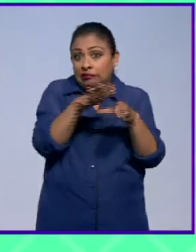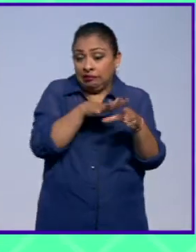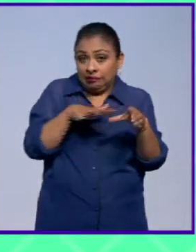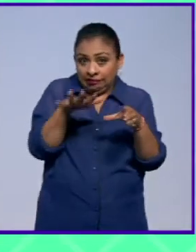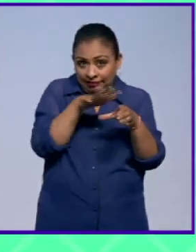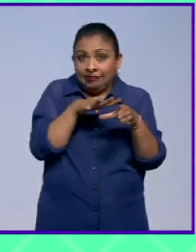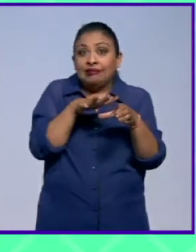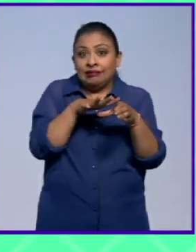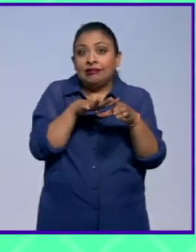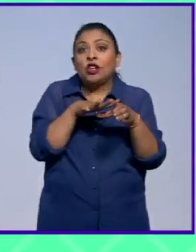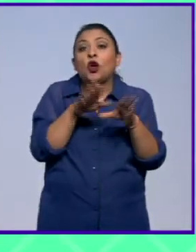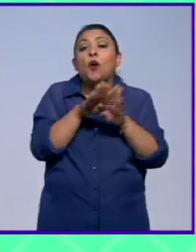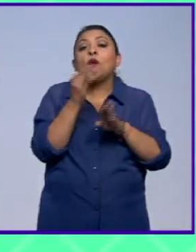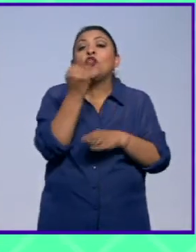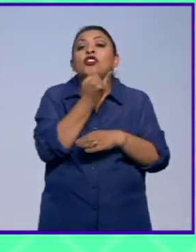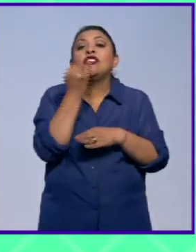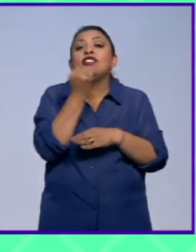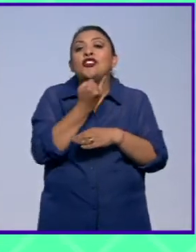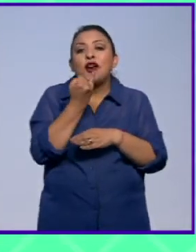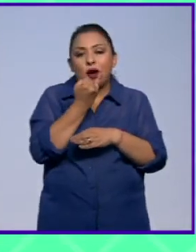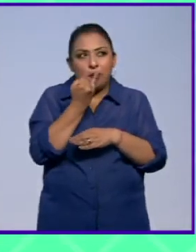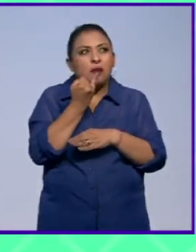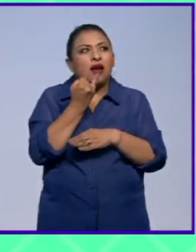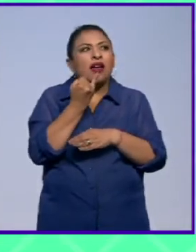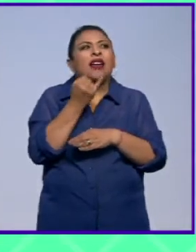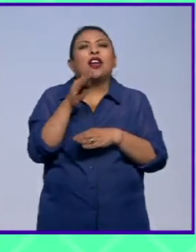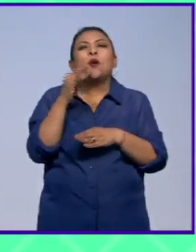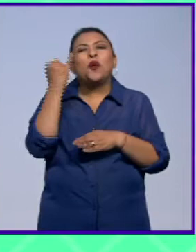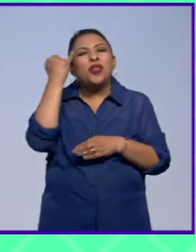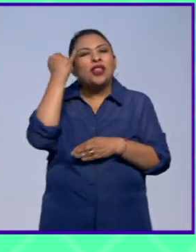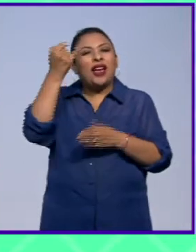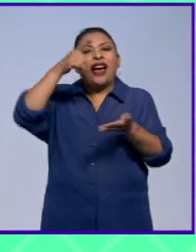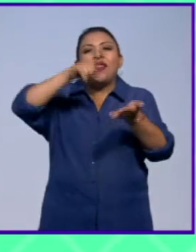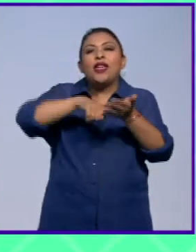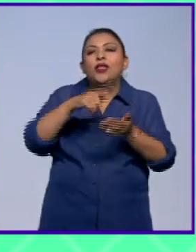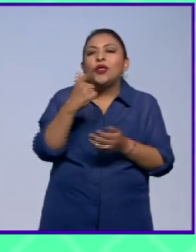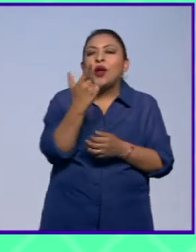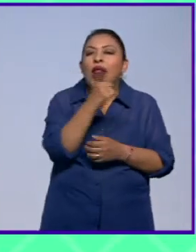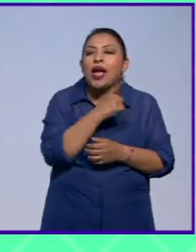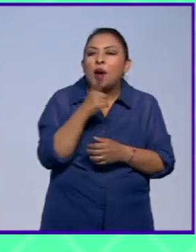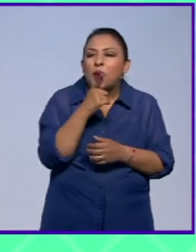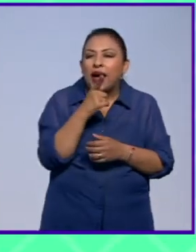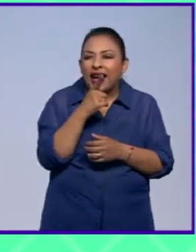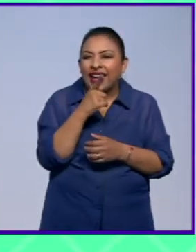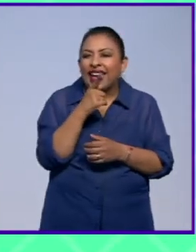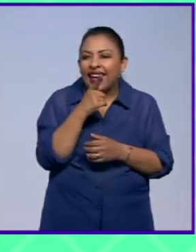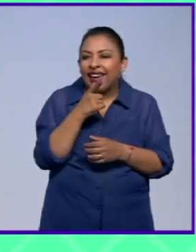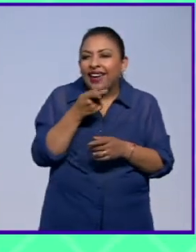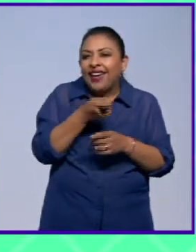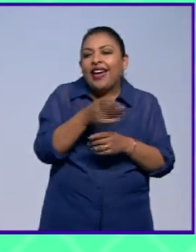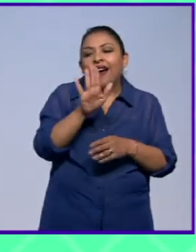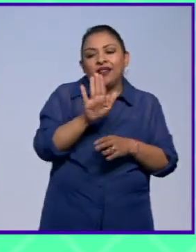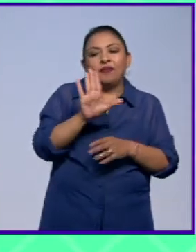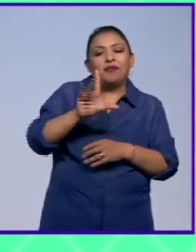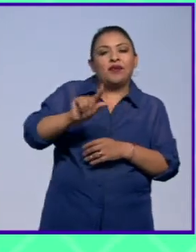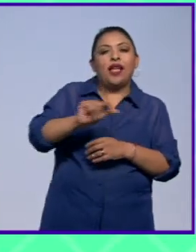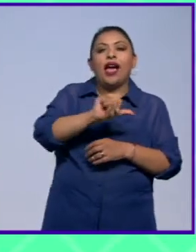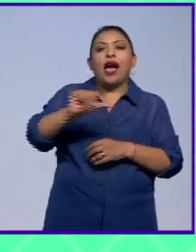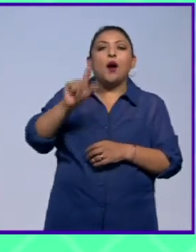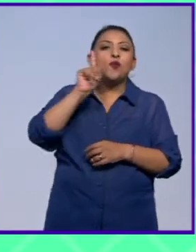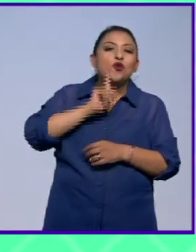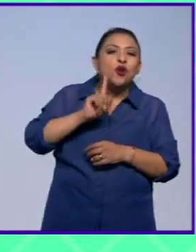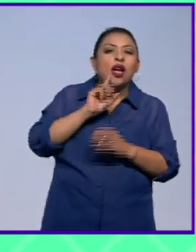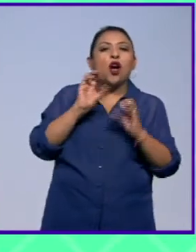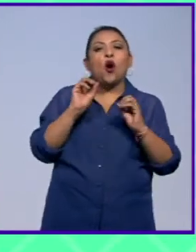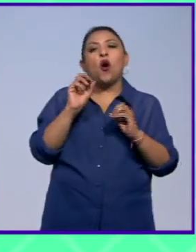del habla común y que fácil sea esa ideología me tira en el lenguaje exacto que va a veces discriminación hacia la mujer